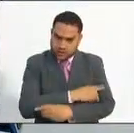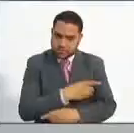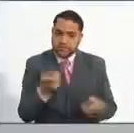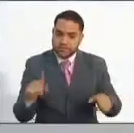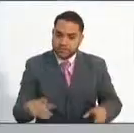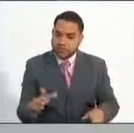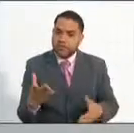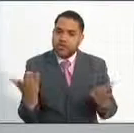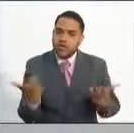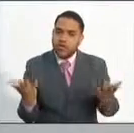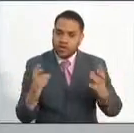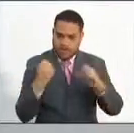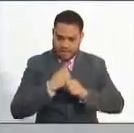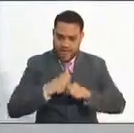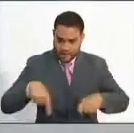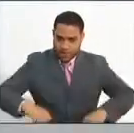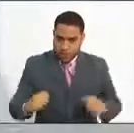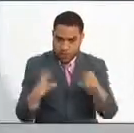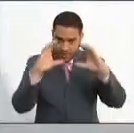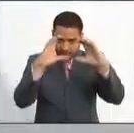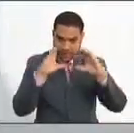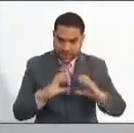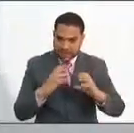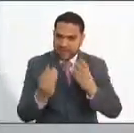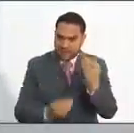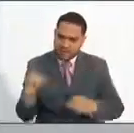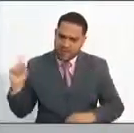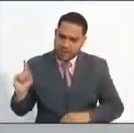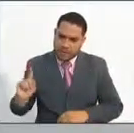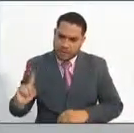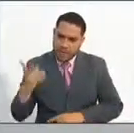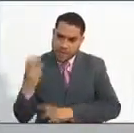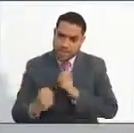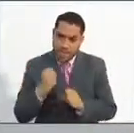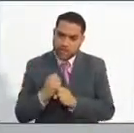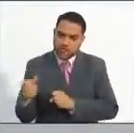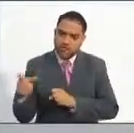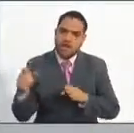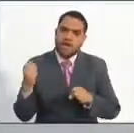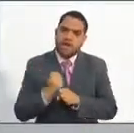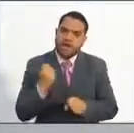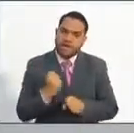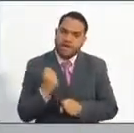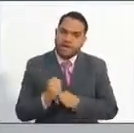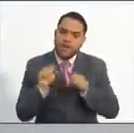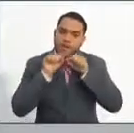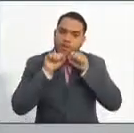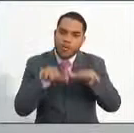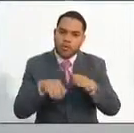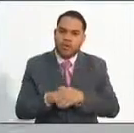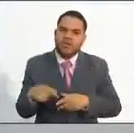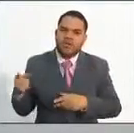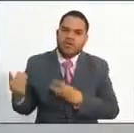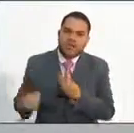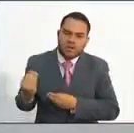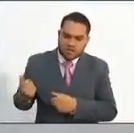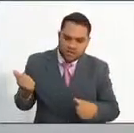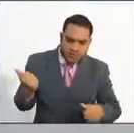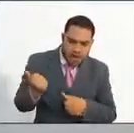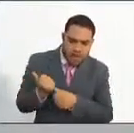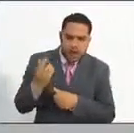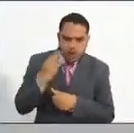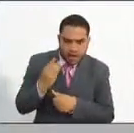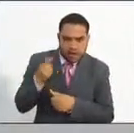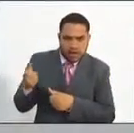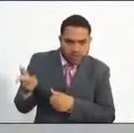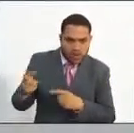la Cámara de Comercio de Bogotá. ha desempeñado durante más de 20 años en el sector público, como asesora, jefe de la Oficina de Control Interno de la